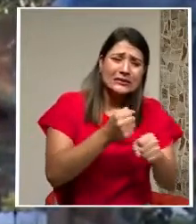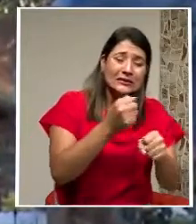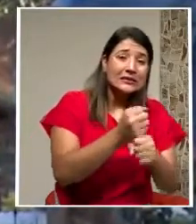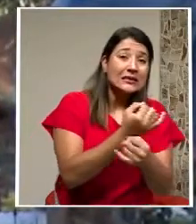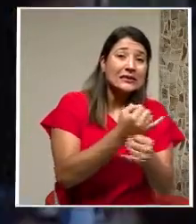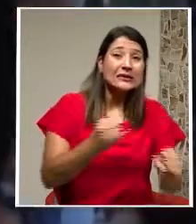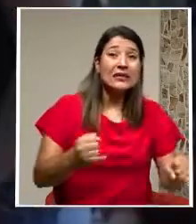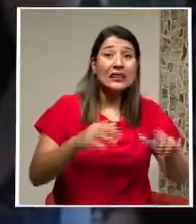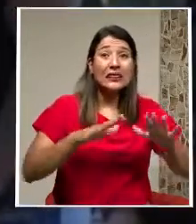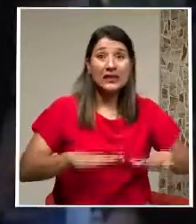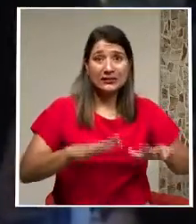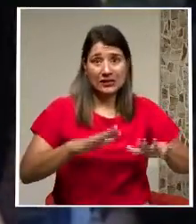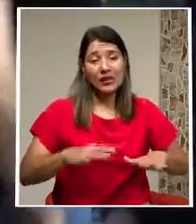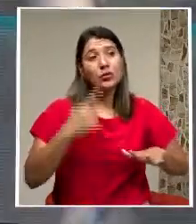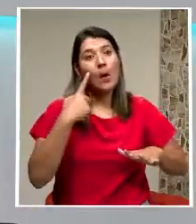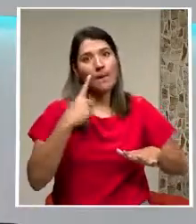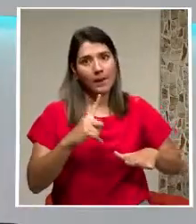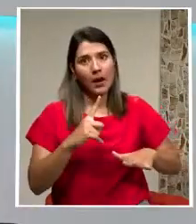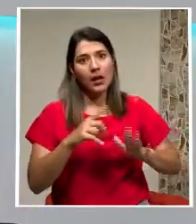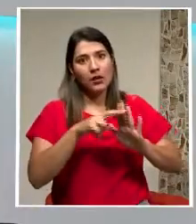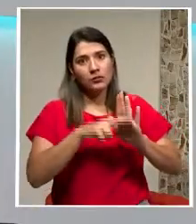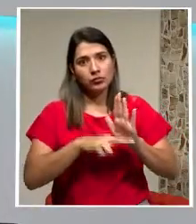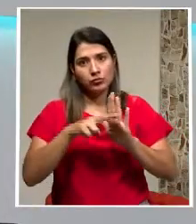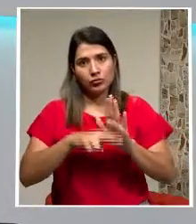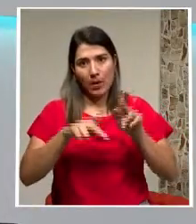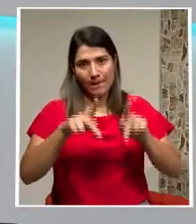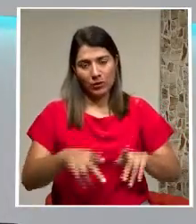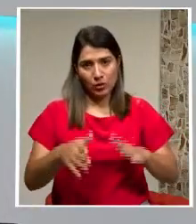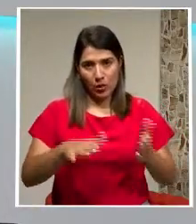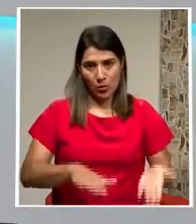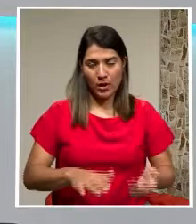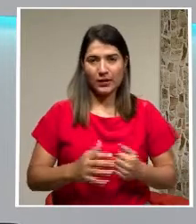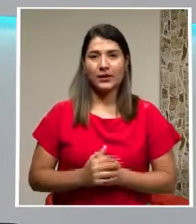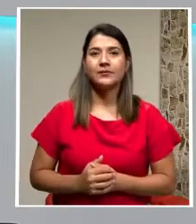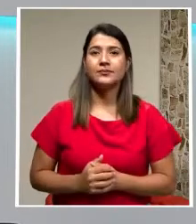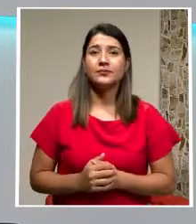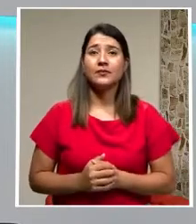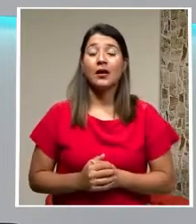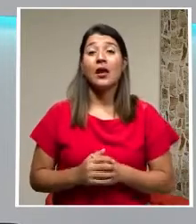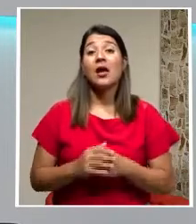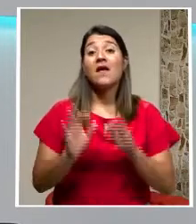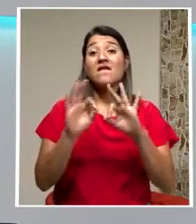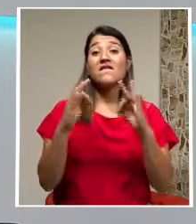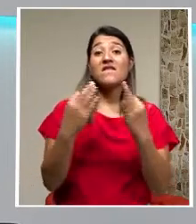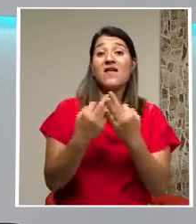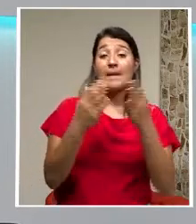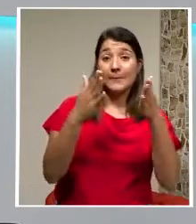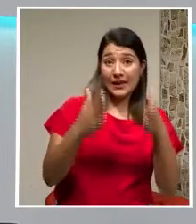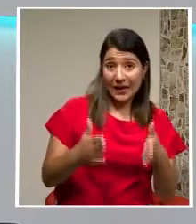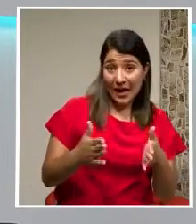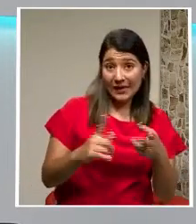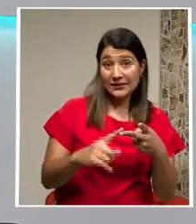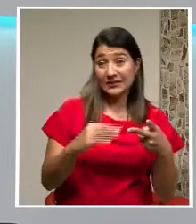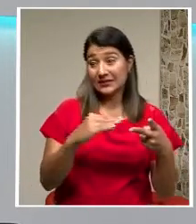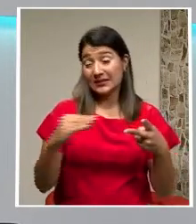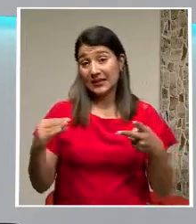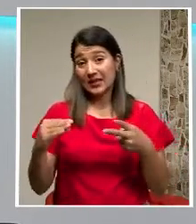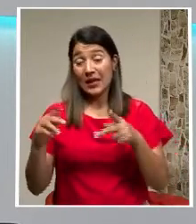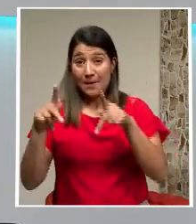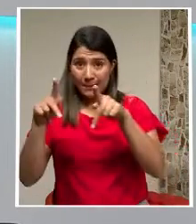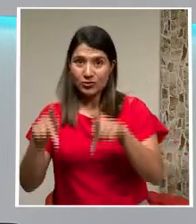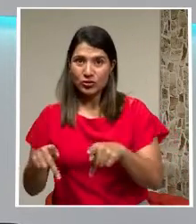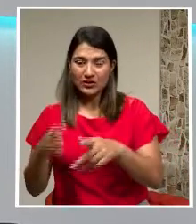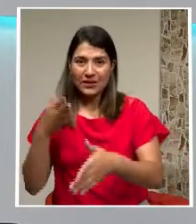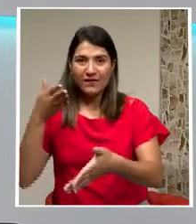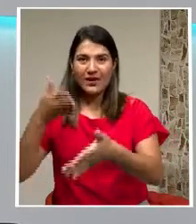Para inhumar A los fallecidos Víctimas Y familiares Reclaman Poner fin A las dilaciones